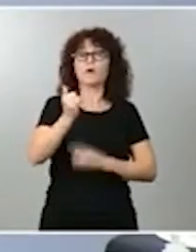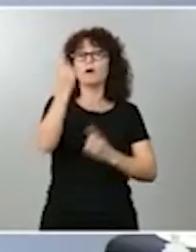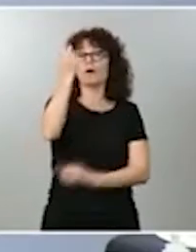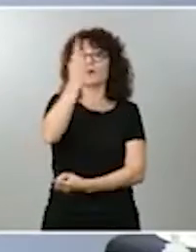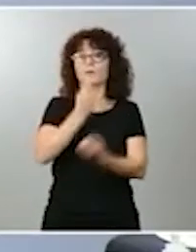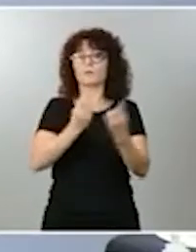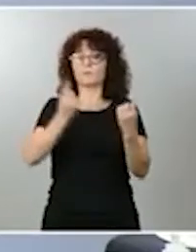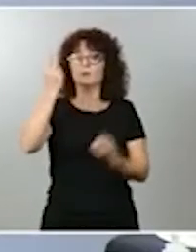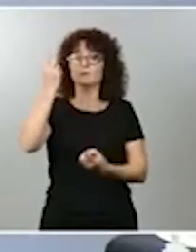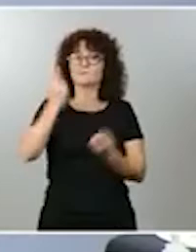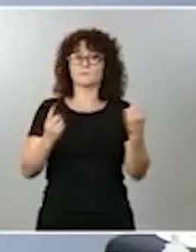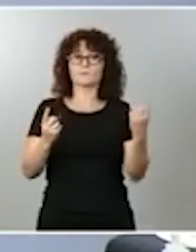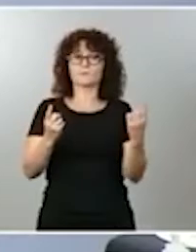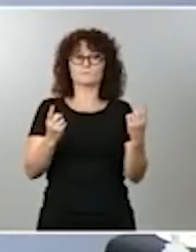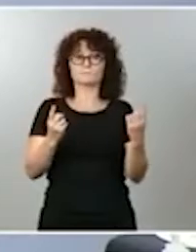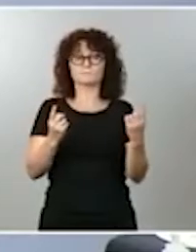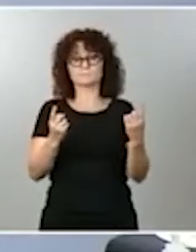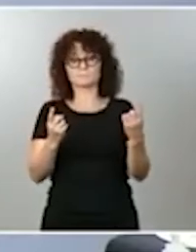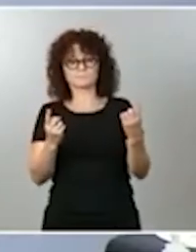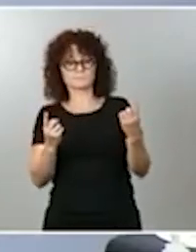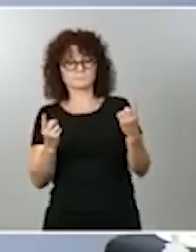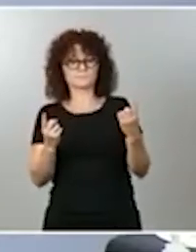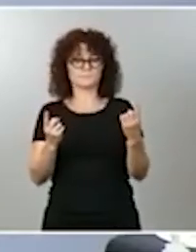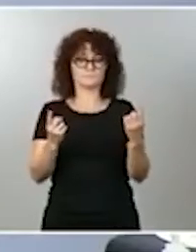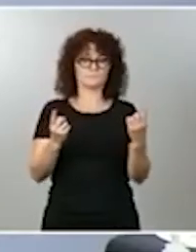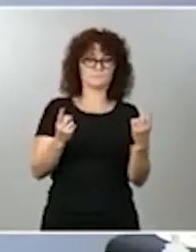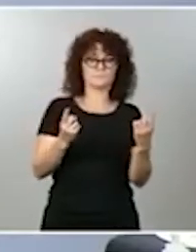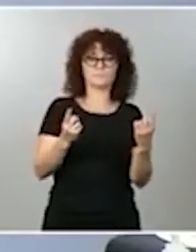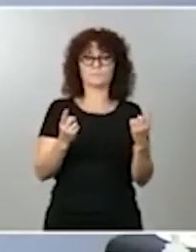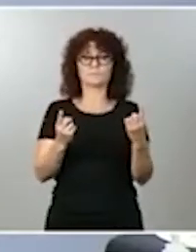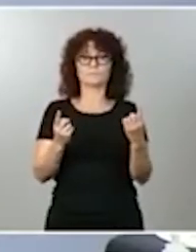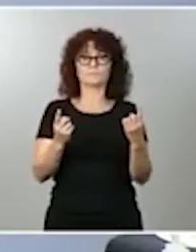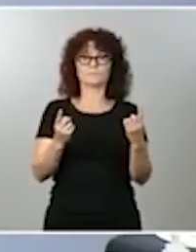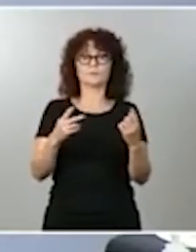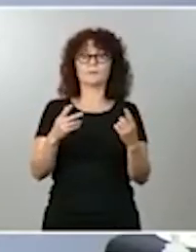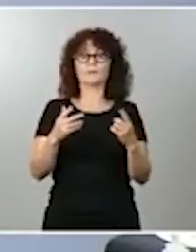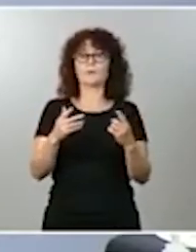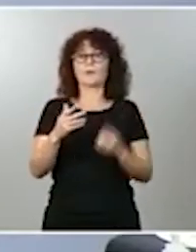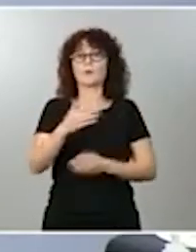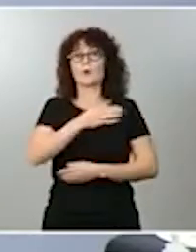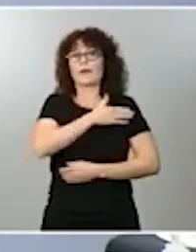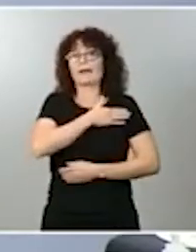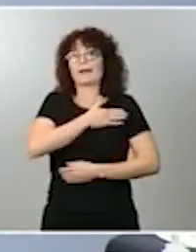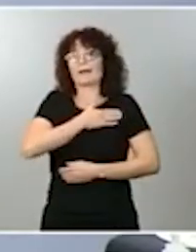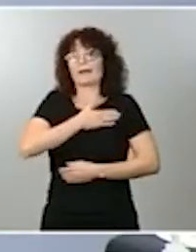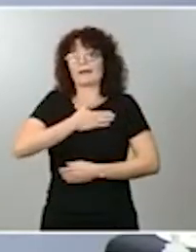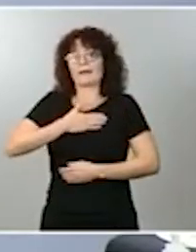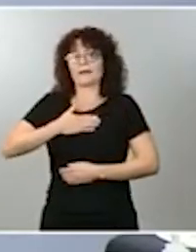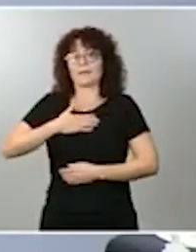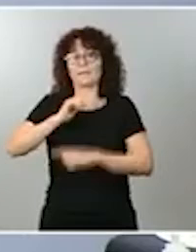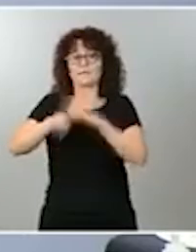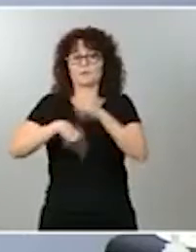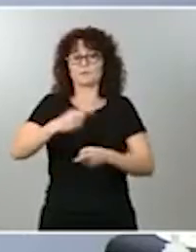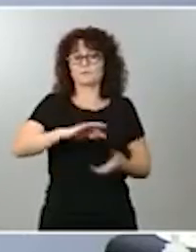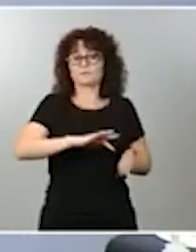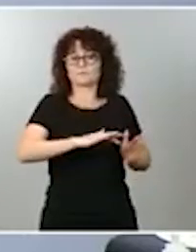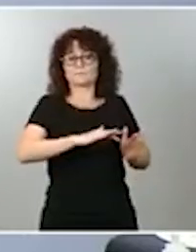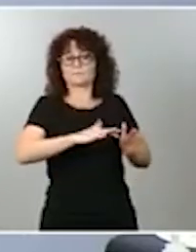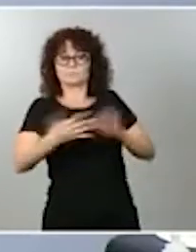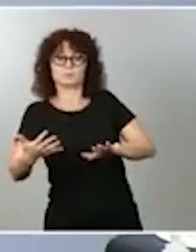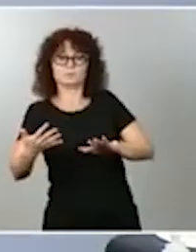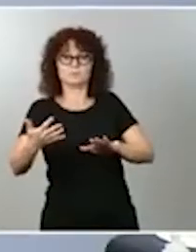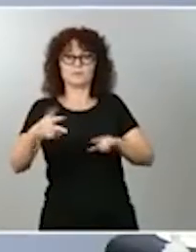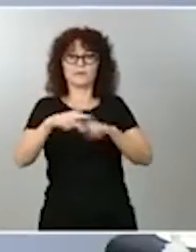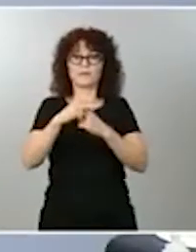habían quedado en una especie de declaración de intenciones. No estaban siendo herramientas útiles ni para las empresas ni para las